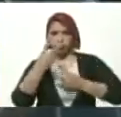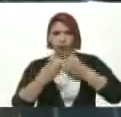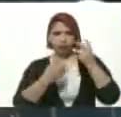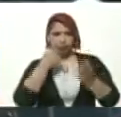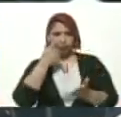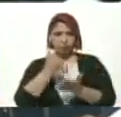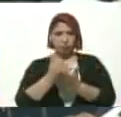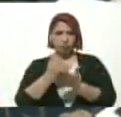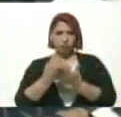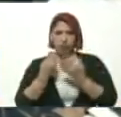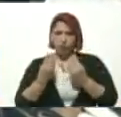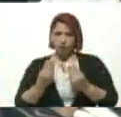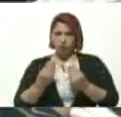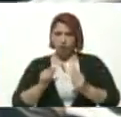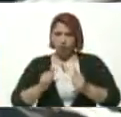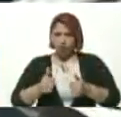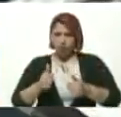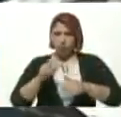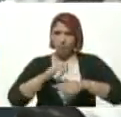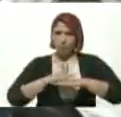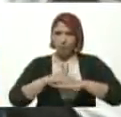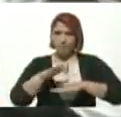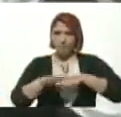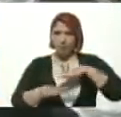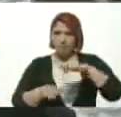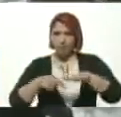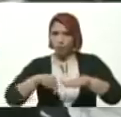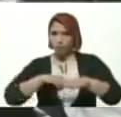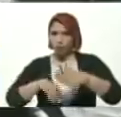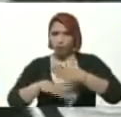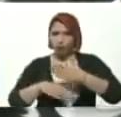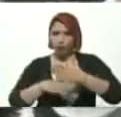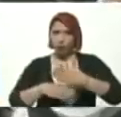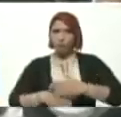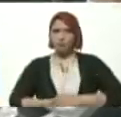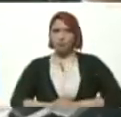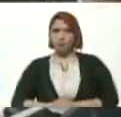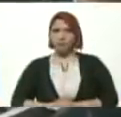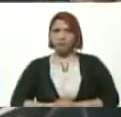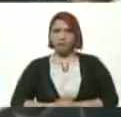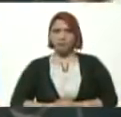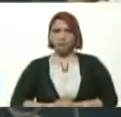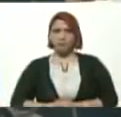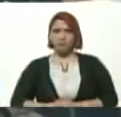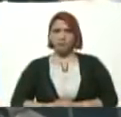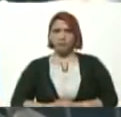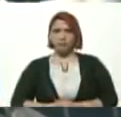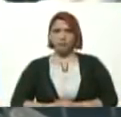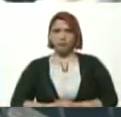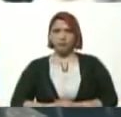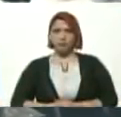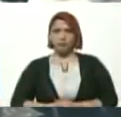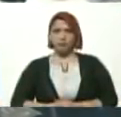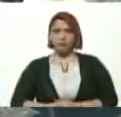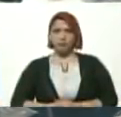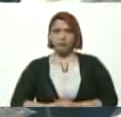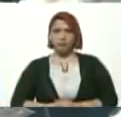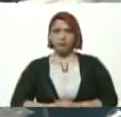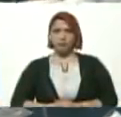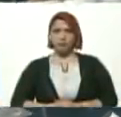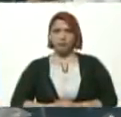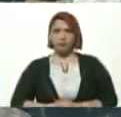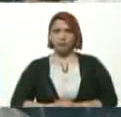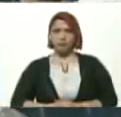ir Monitoreando Los pasos Que vamos a dar ¿Verdad? Hoy Nos